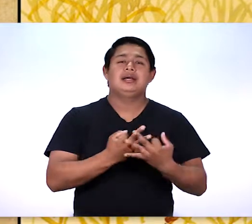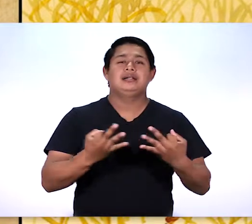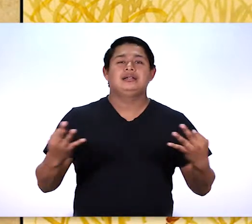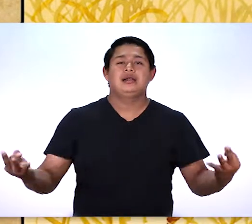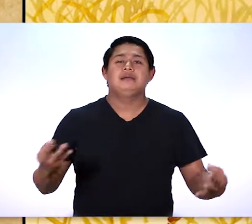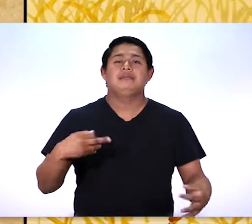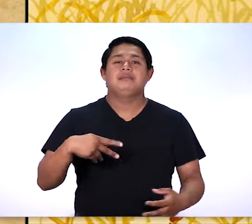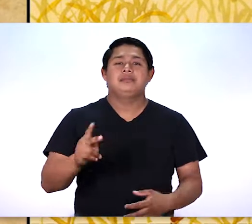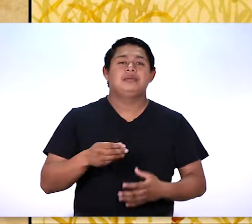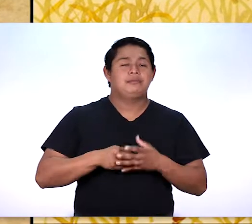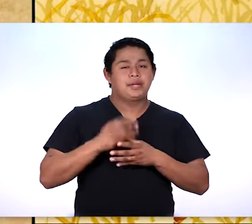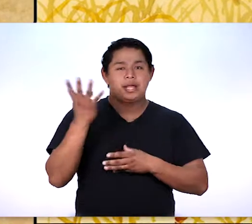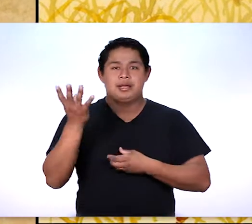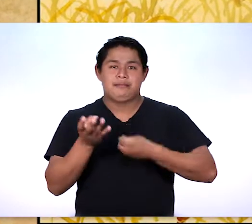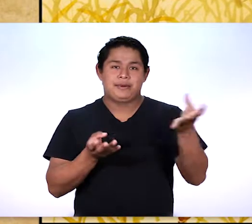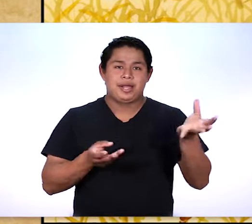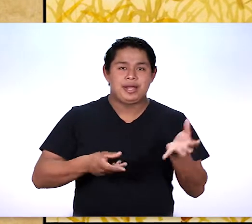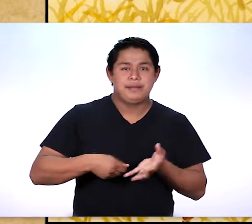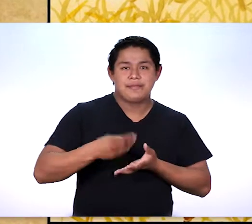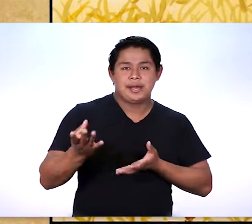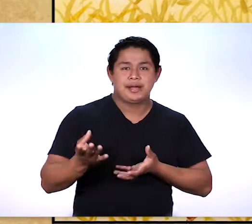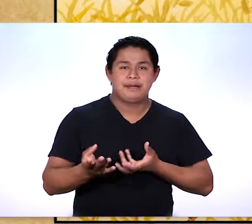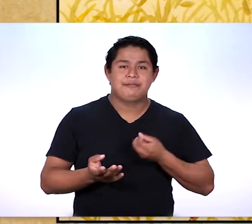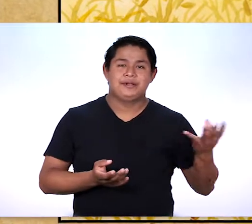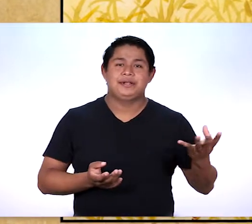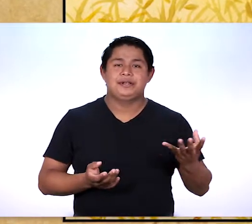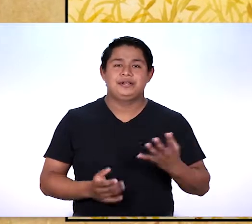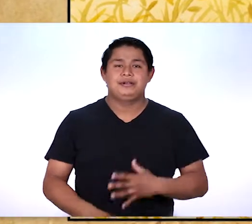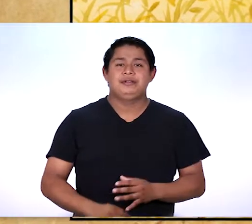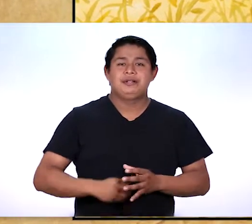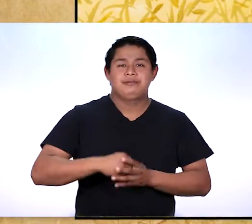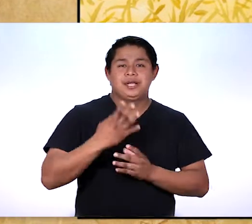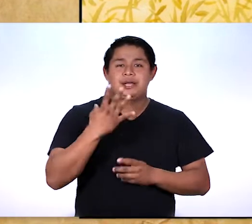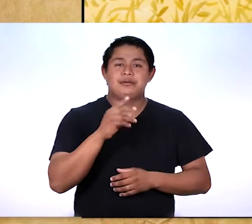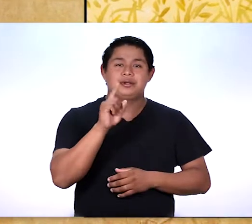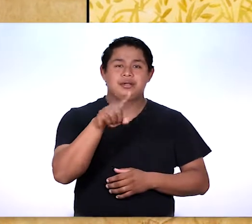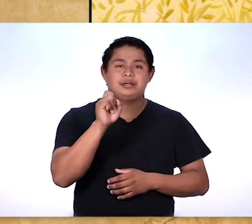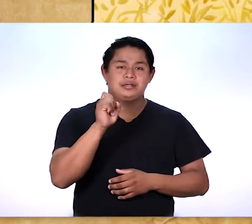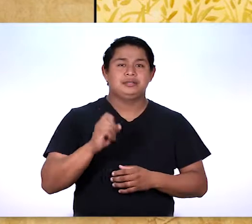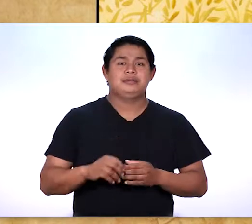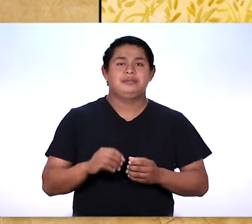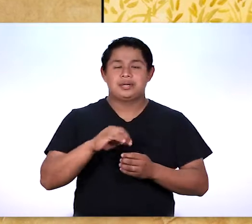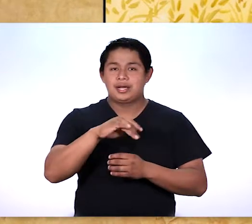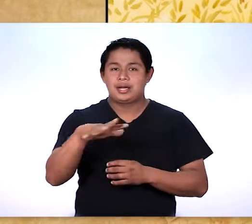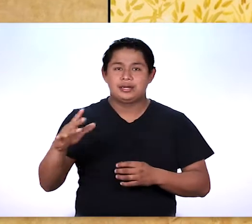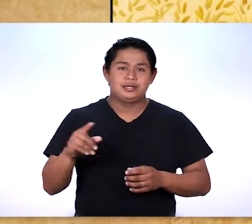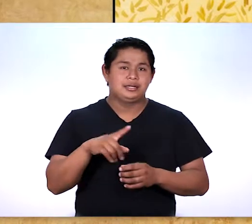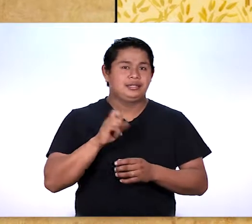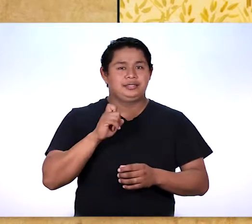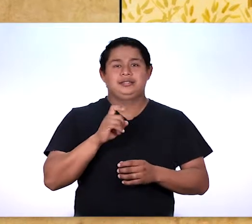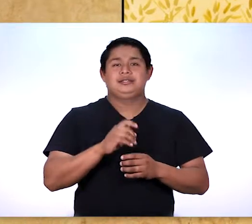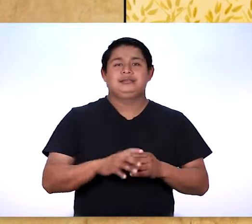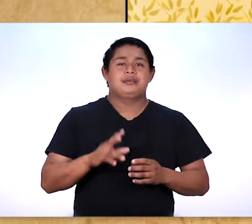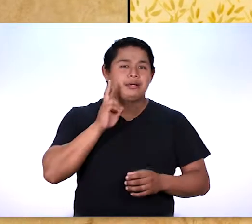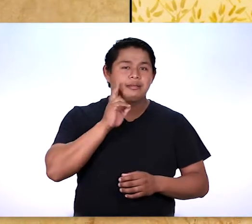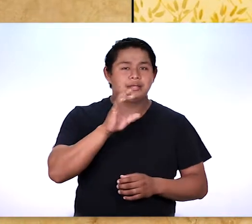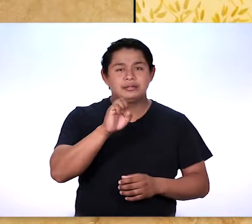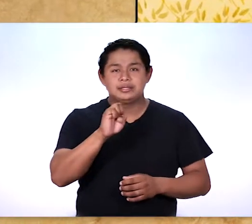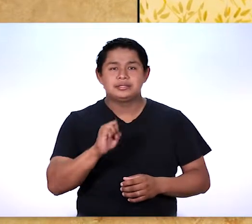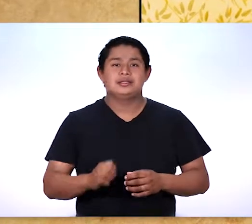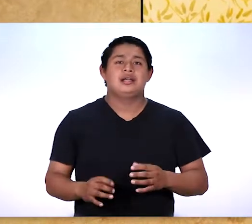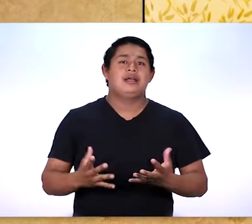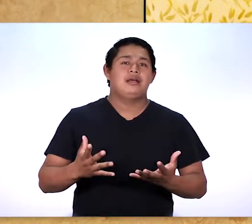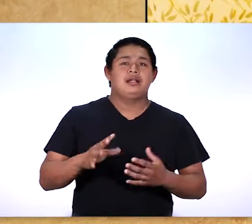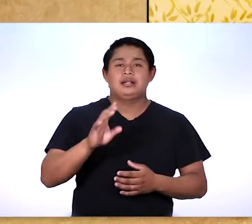cayó en buena tierra y dio buena cosecha. Algunas espigas dieron 100 granos por semilla, otras